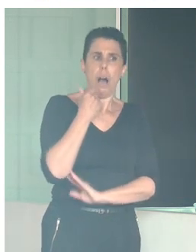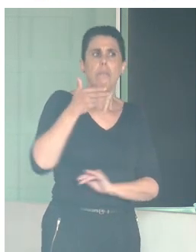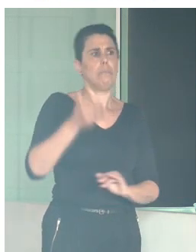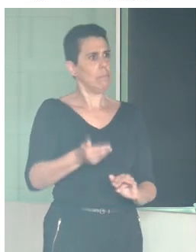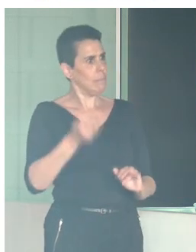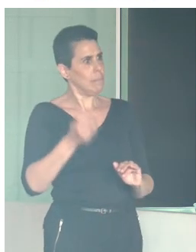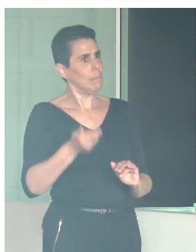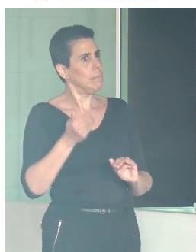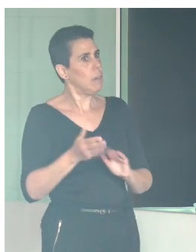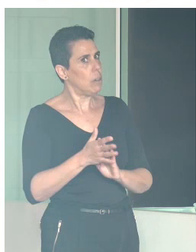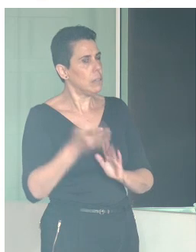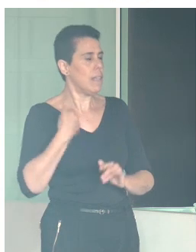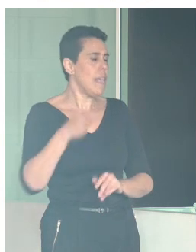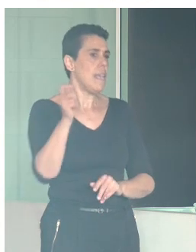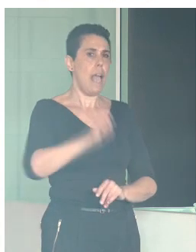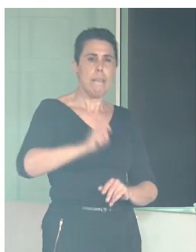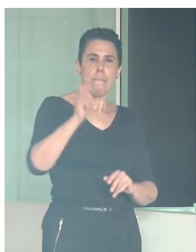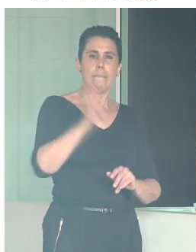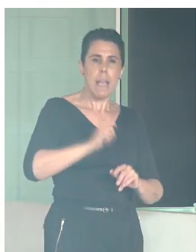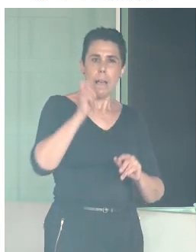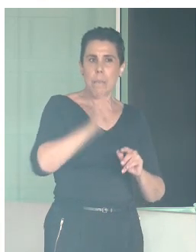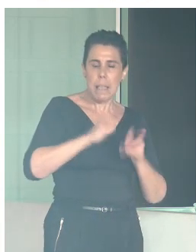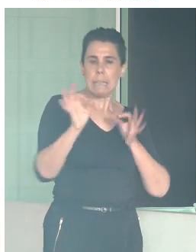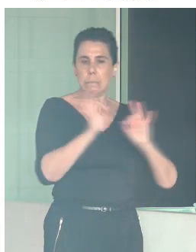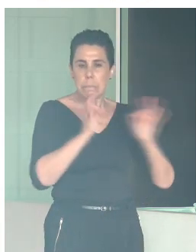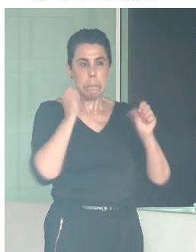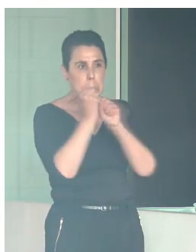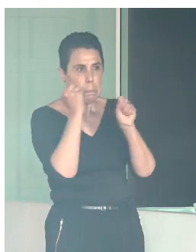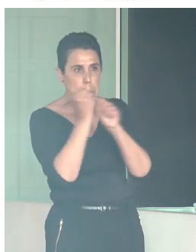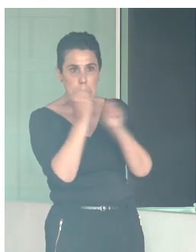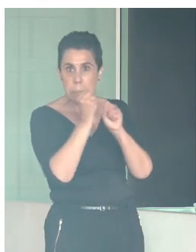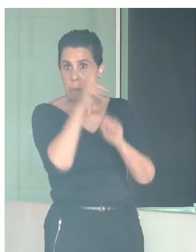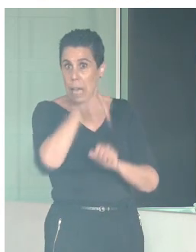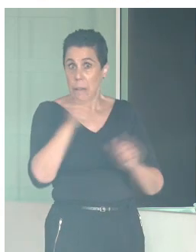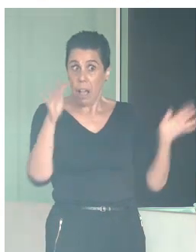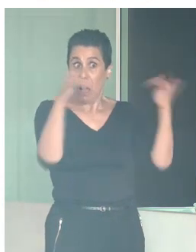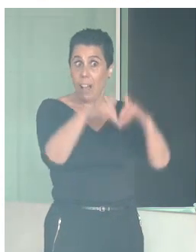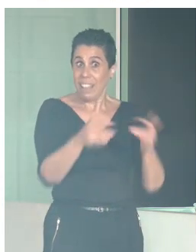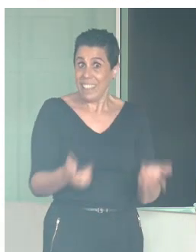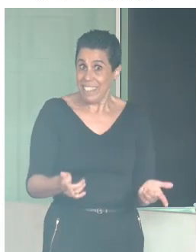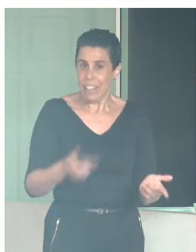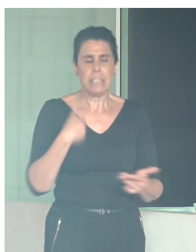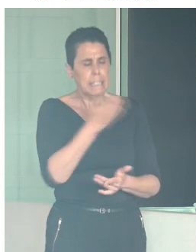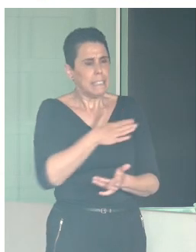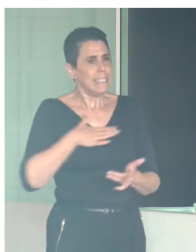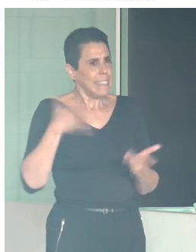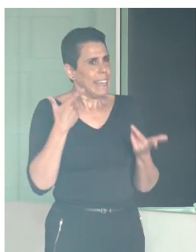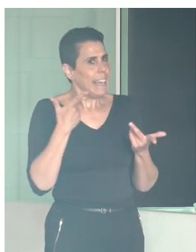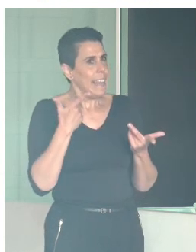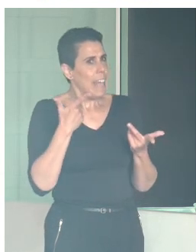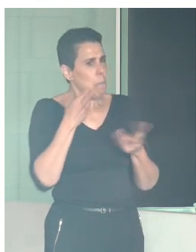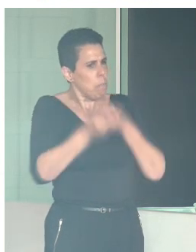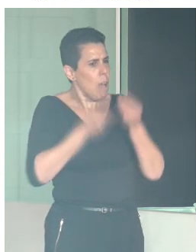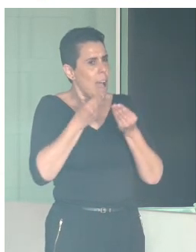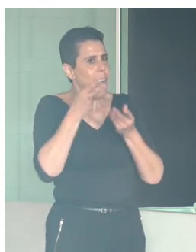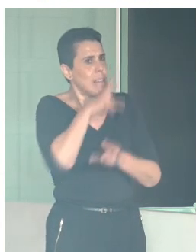Llevamos meses preparando este encuentro que sabíamos que queríamos hacer con mucho amor y con todo el